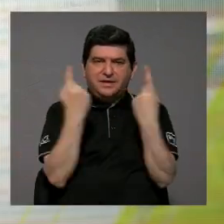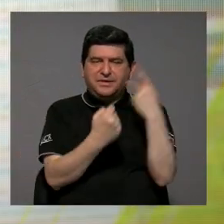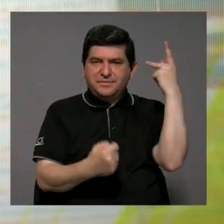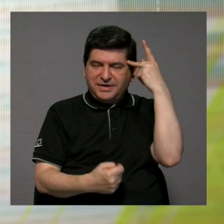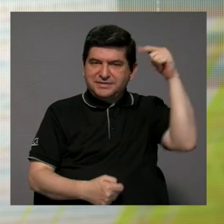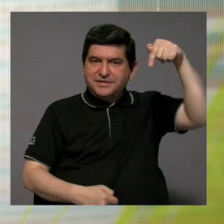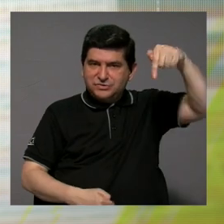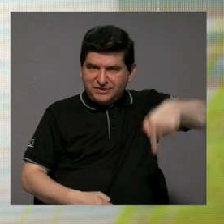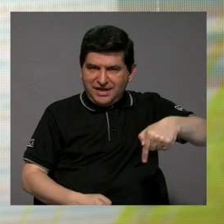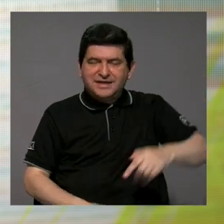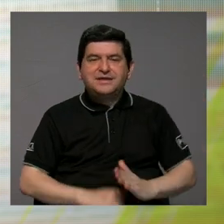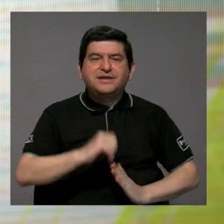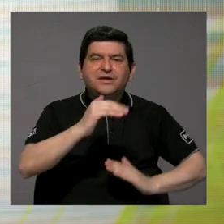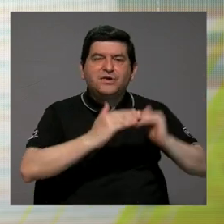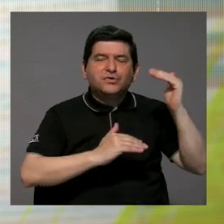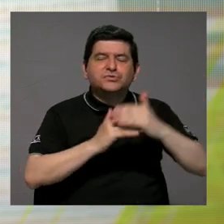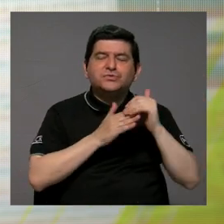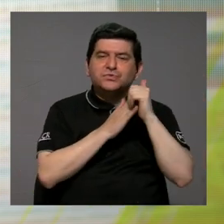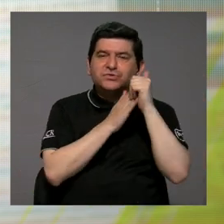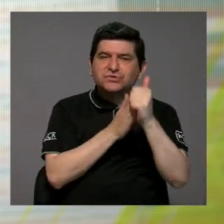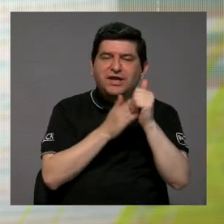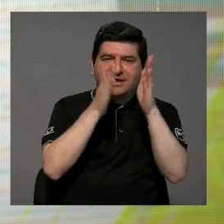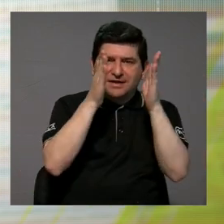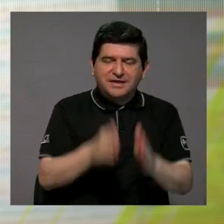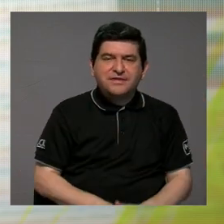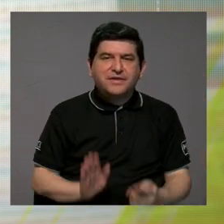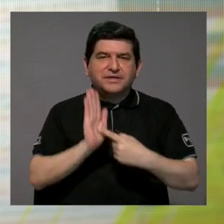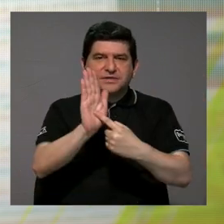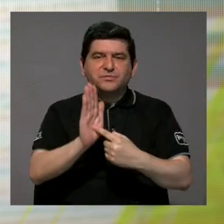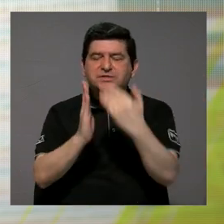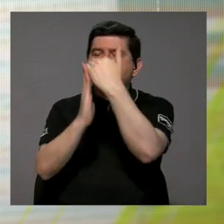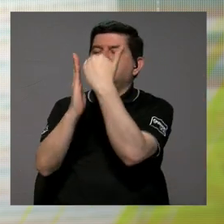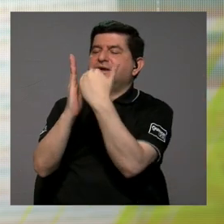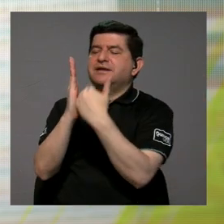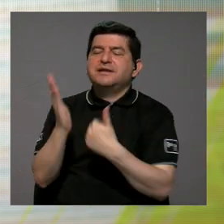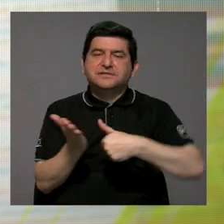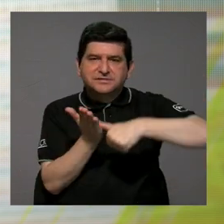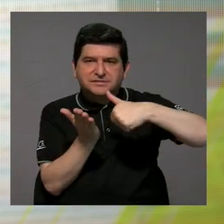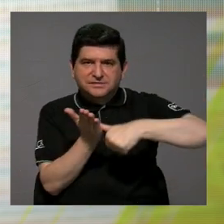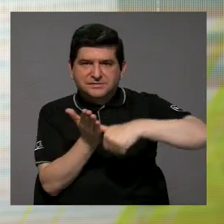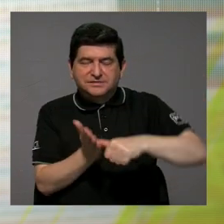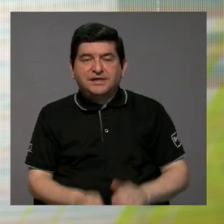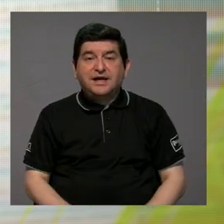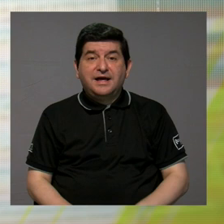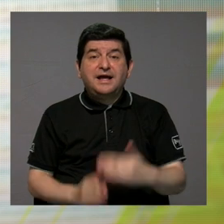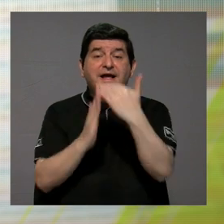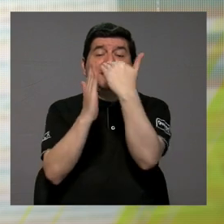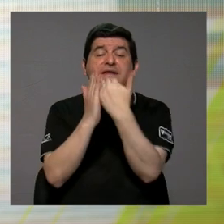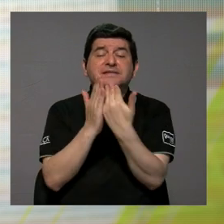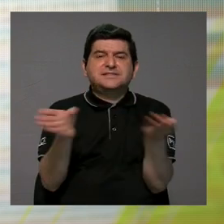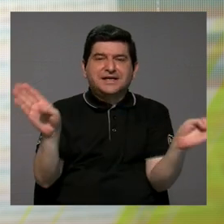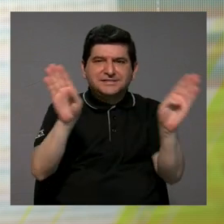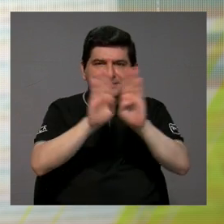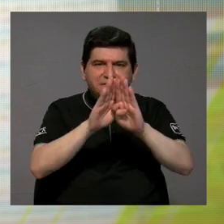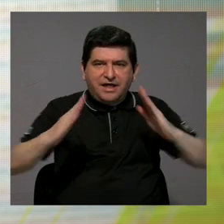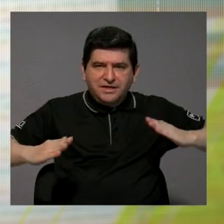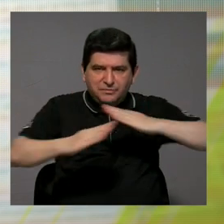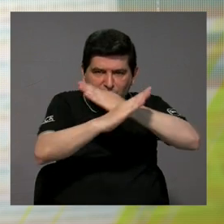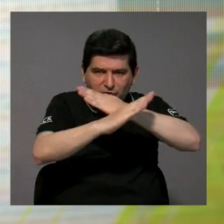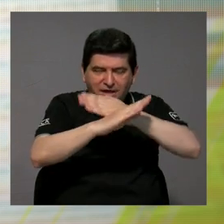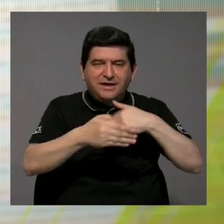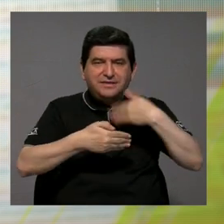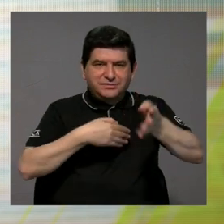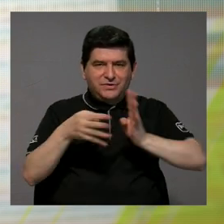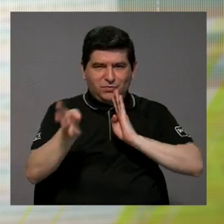están acá para construir liderazgos que presentan en una lista de votación, listas que son cerradas y bloqueadas. Y ahora podemos